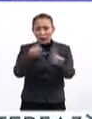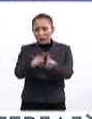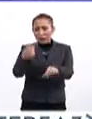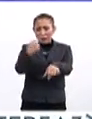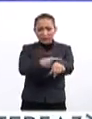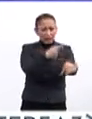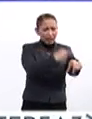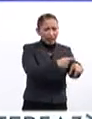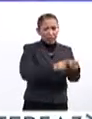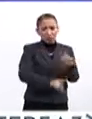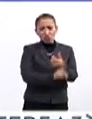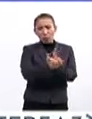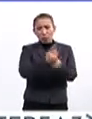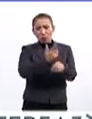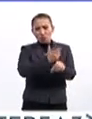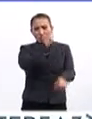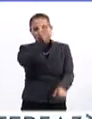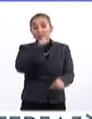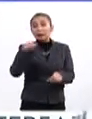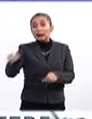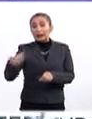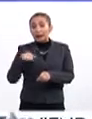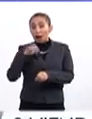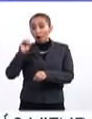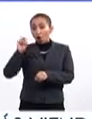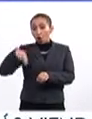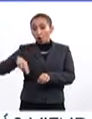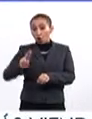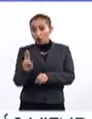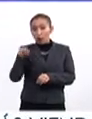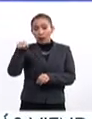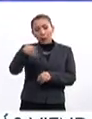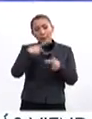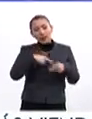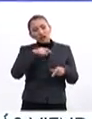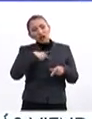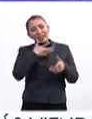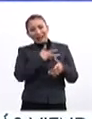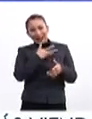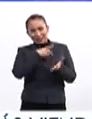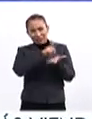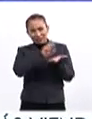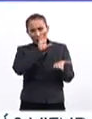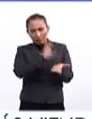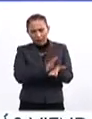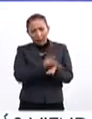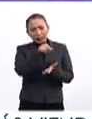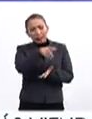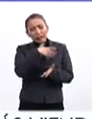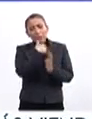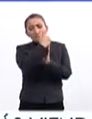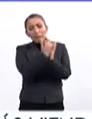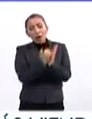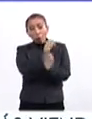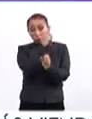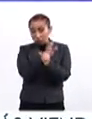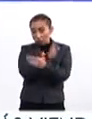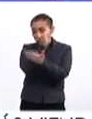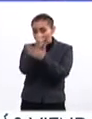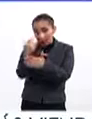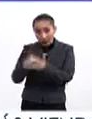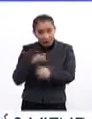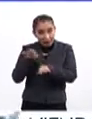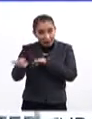de enfermedades crónicas. De acuerdo con Naciones Unidas, las personas con discapacidad suelen tener menos oportunidades